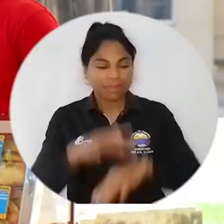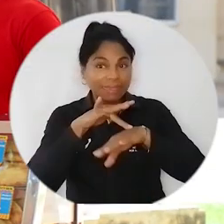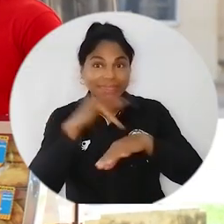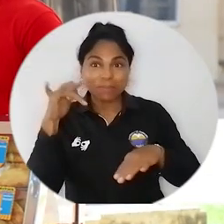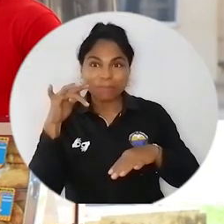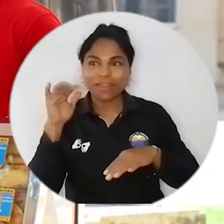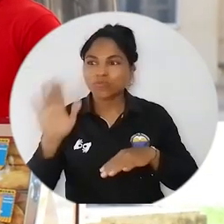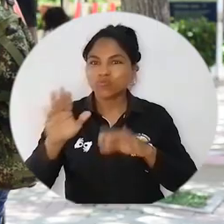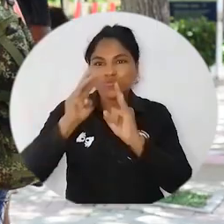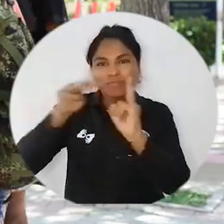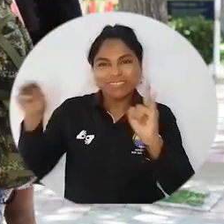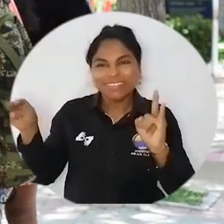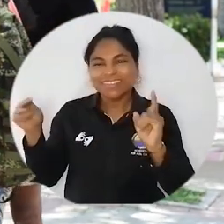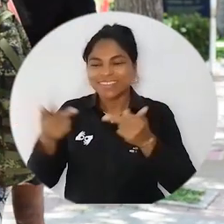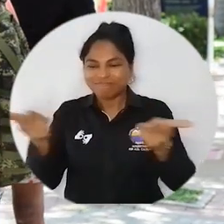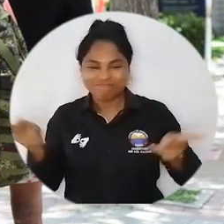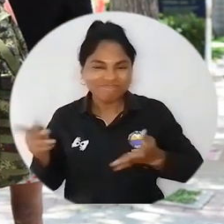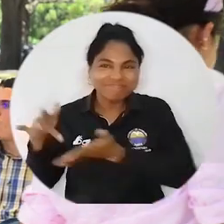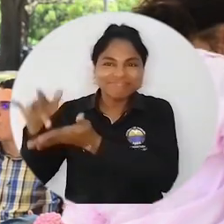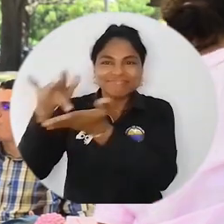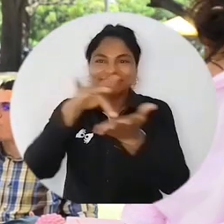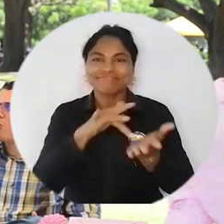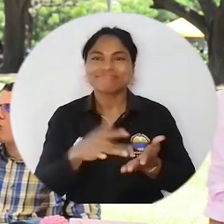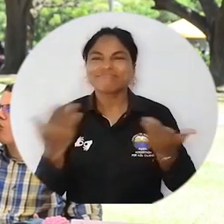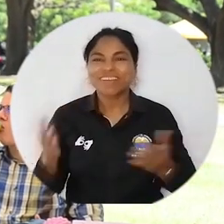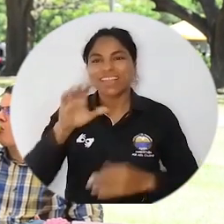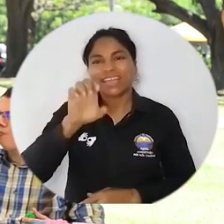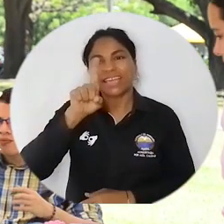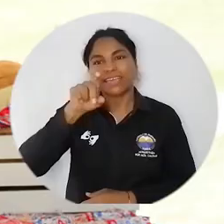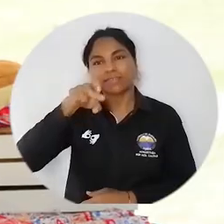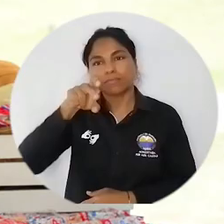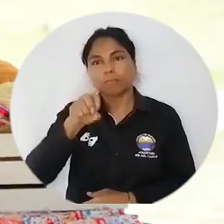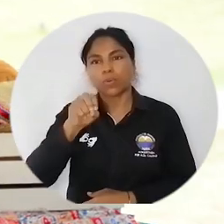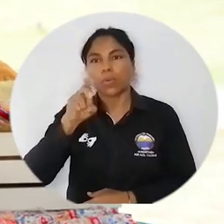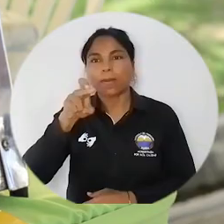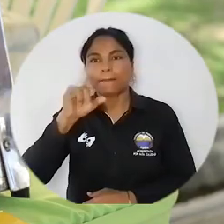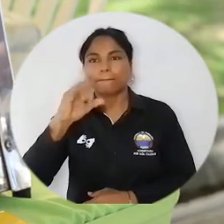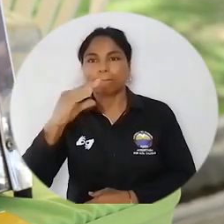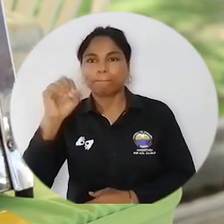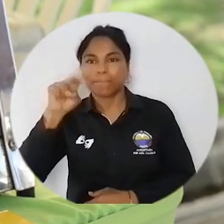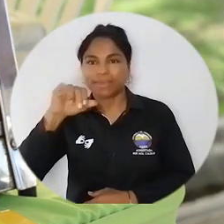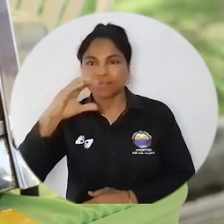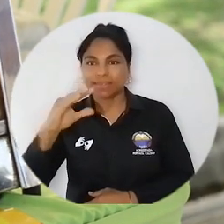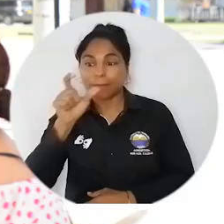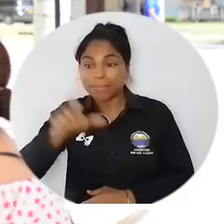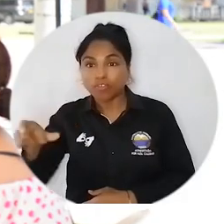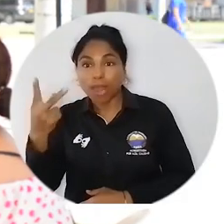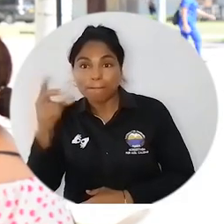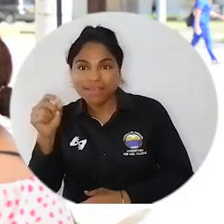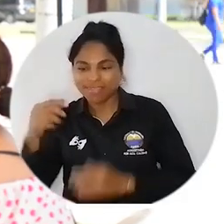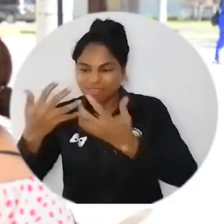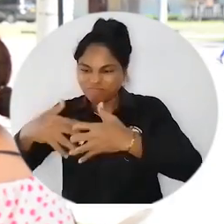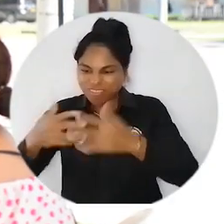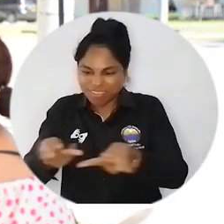Desde muy temprano, la comunidad universitaria participó activamente de eventos como el Expo Picnic, donde 20 emprendedores exponen